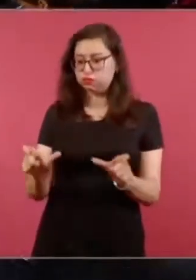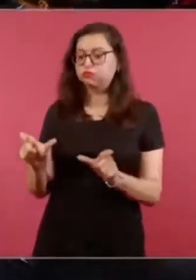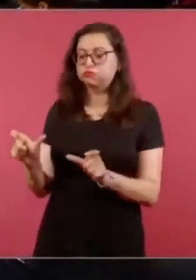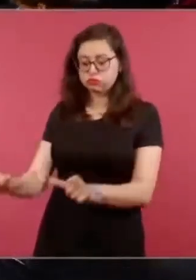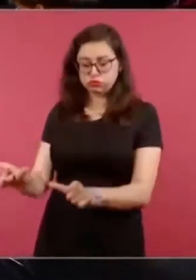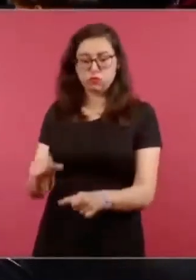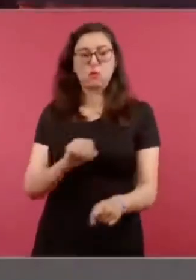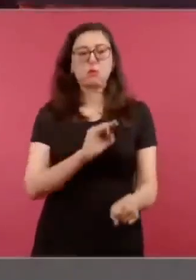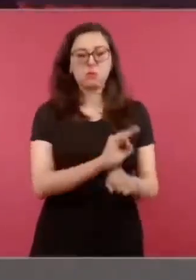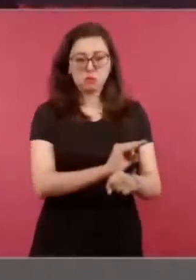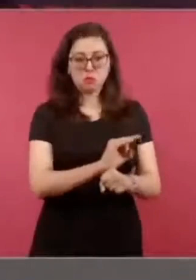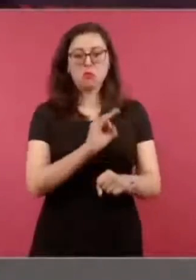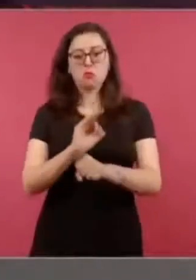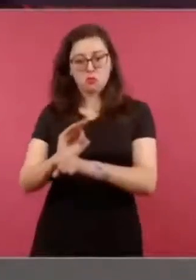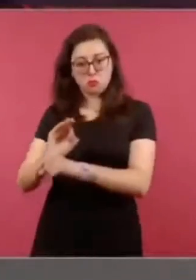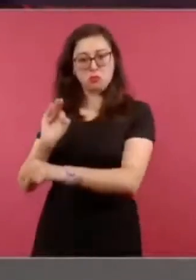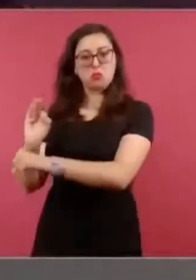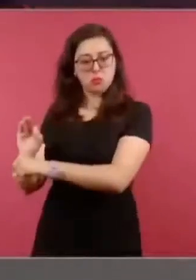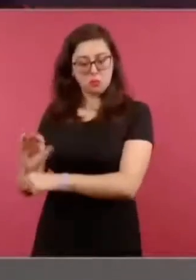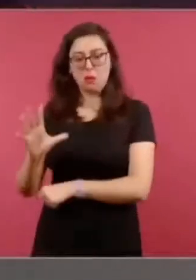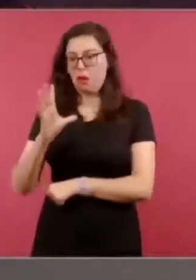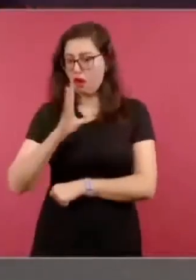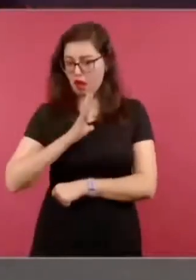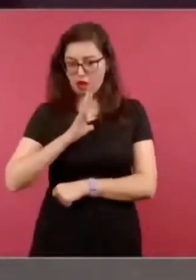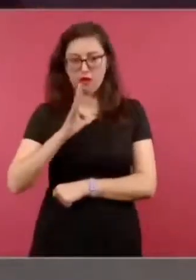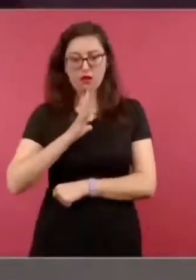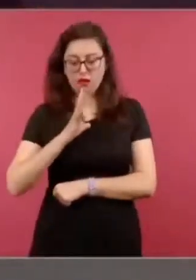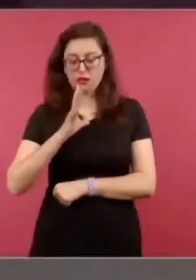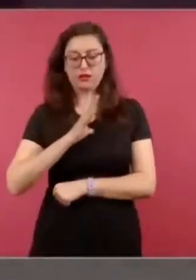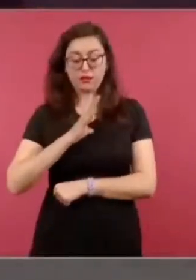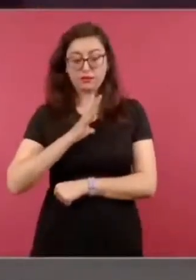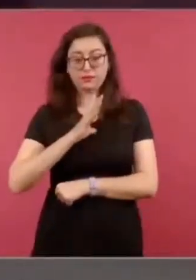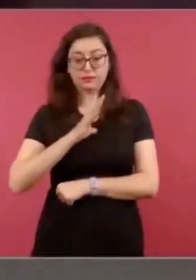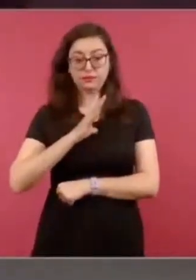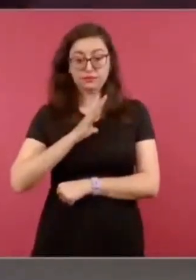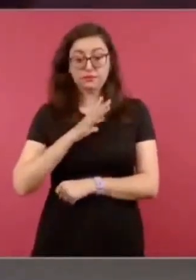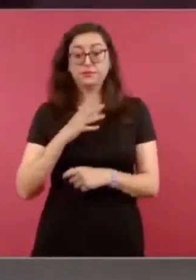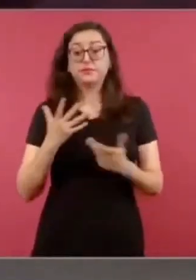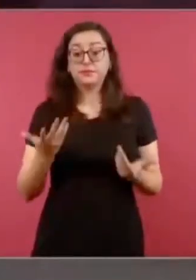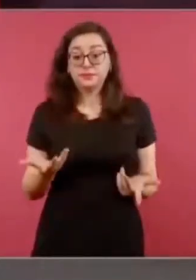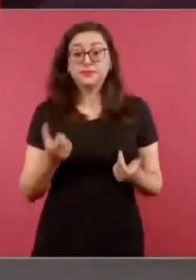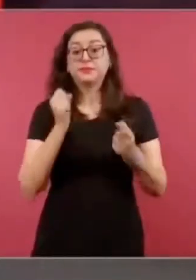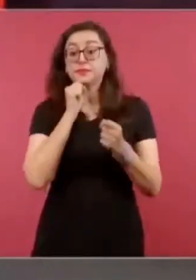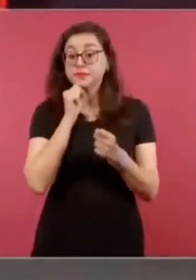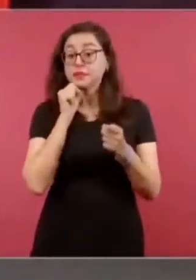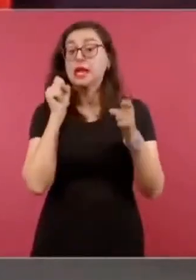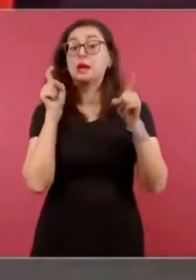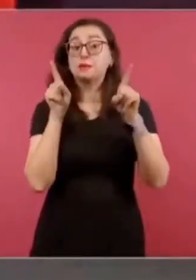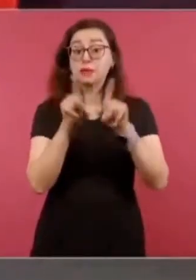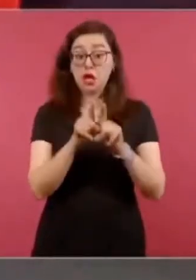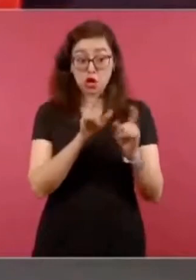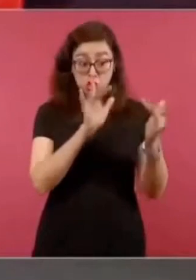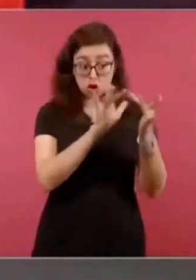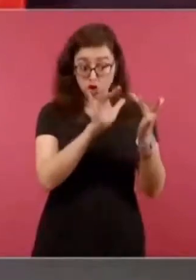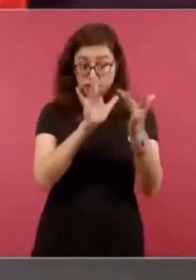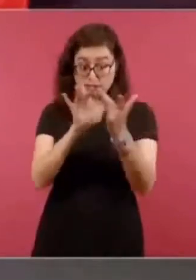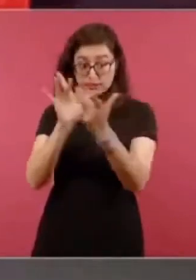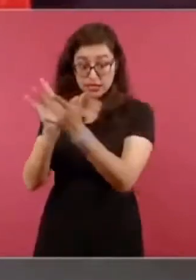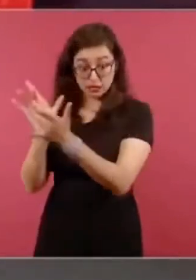su protección y también se les ha informado que si